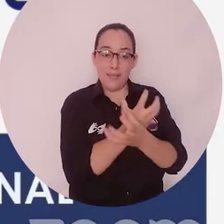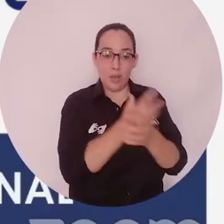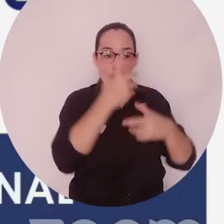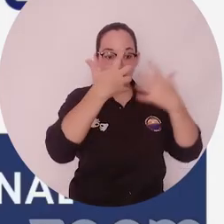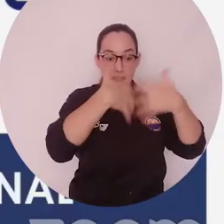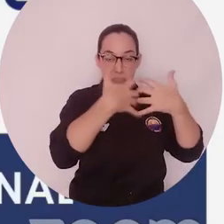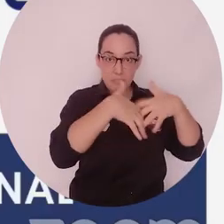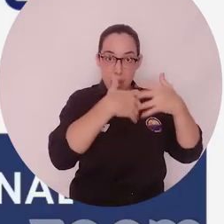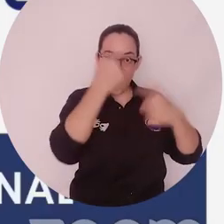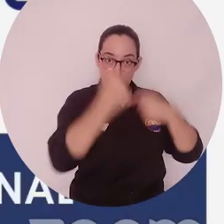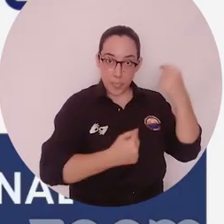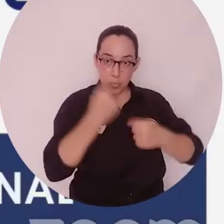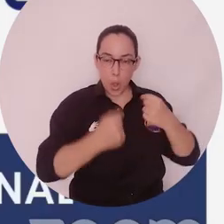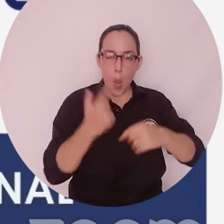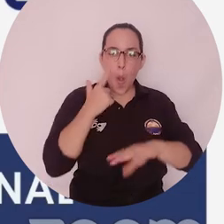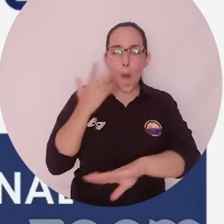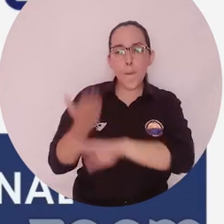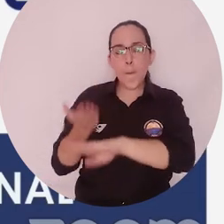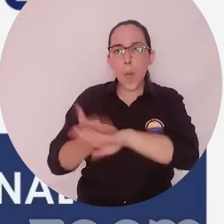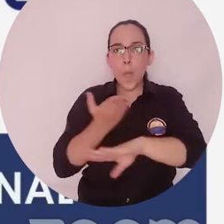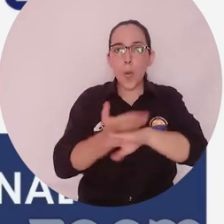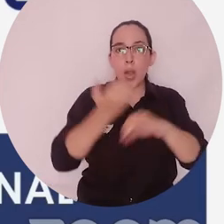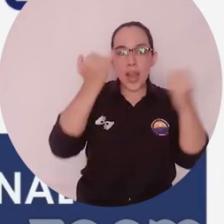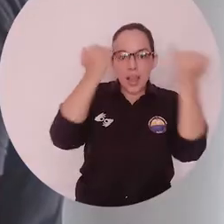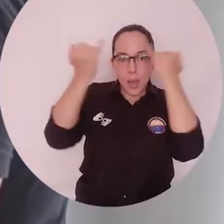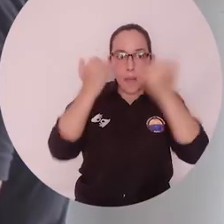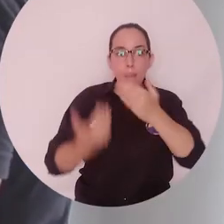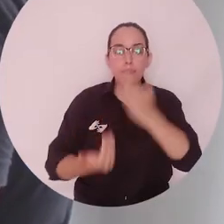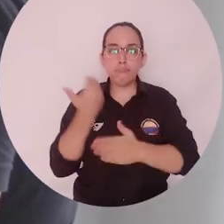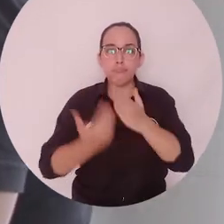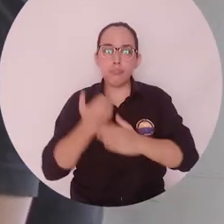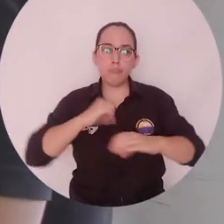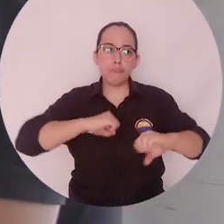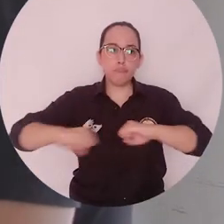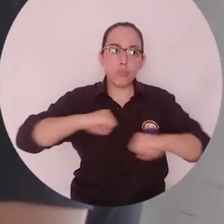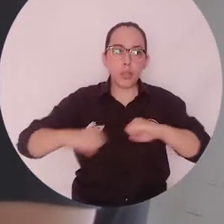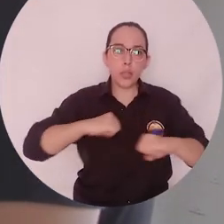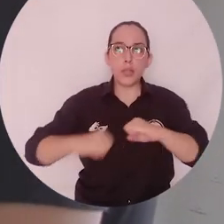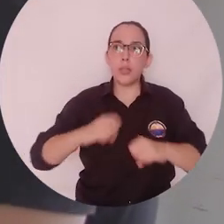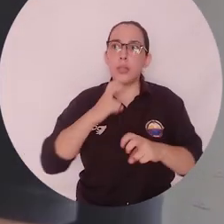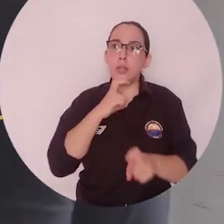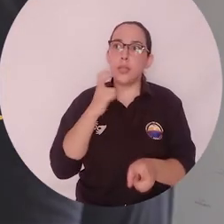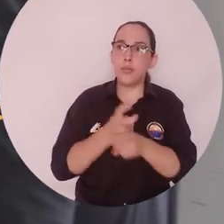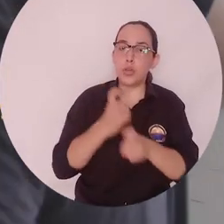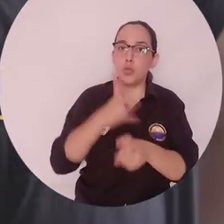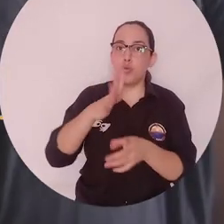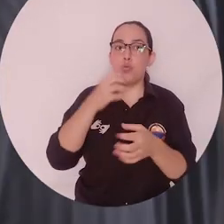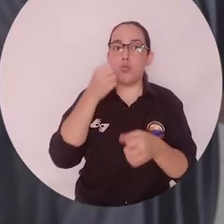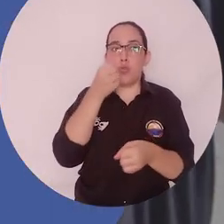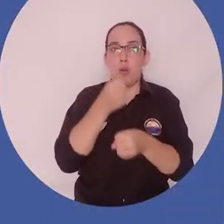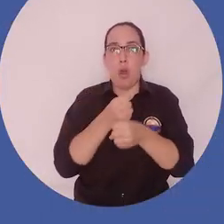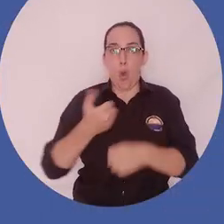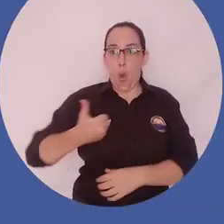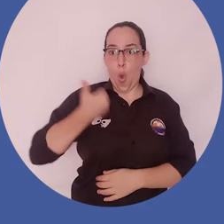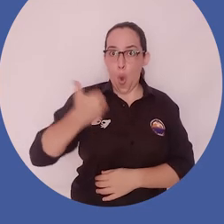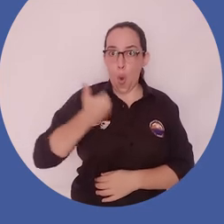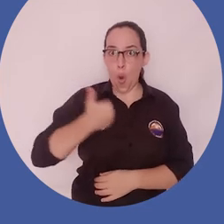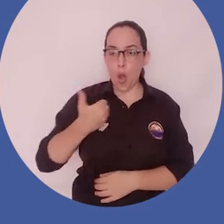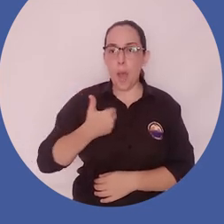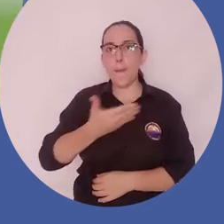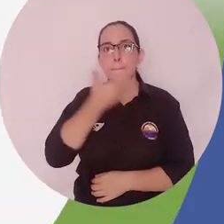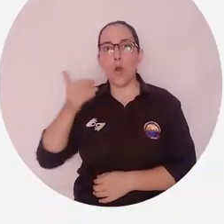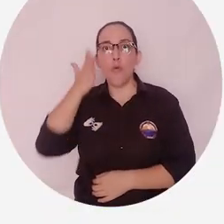planteadas las principales ideas para emprender acciones de política pública que fomenten el empleo juvenil y proyecten un mejor futuro laboral.